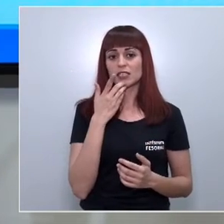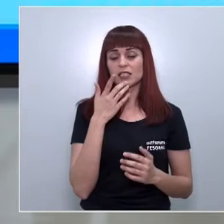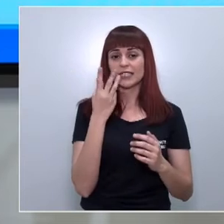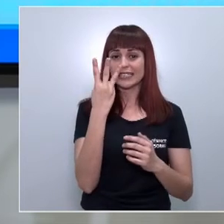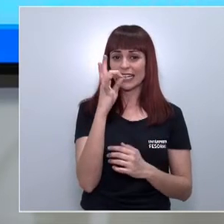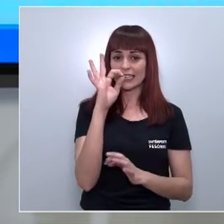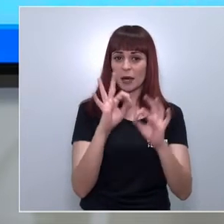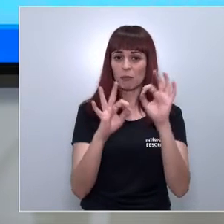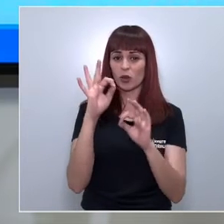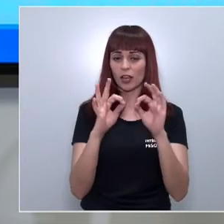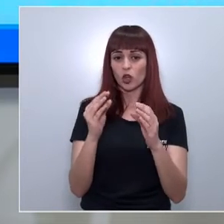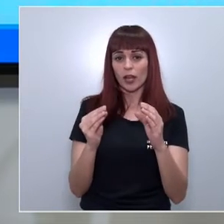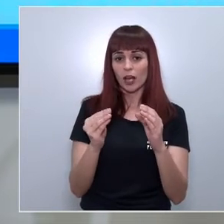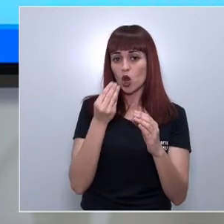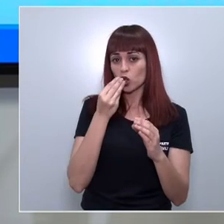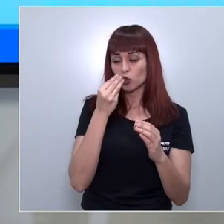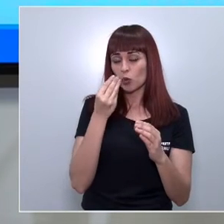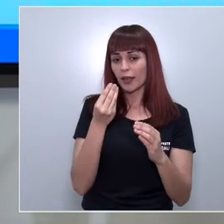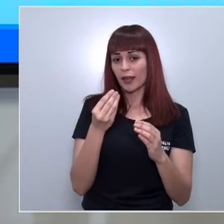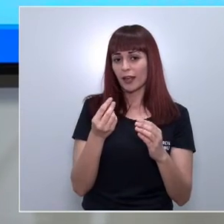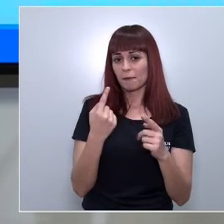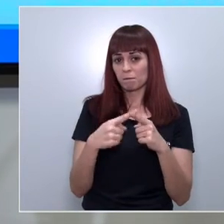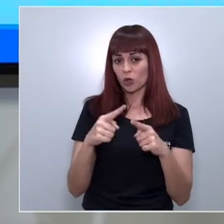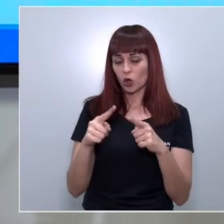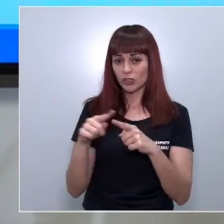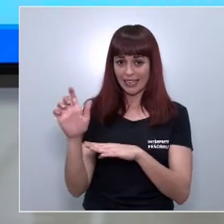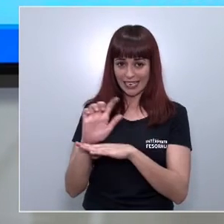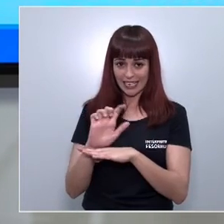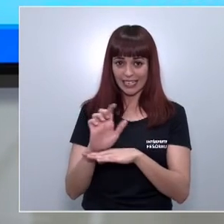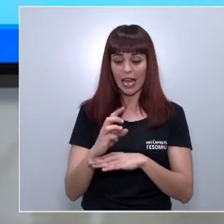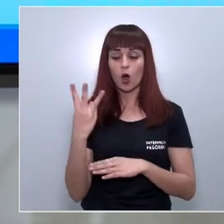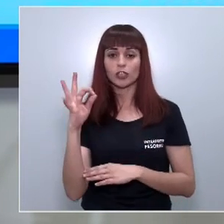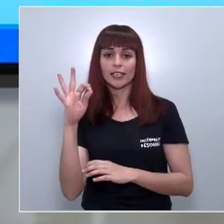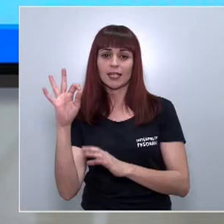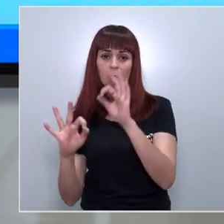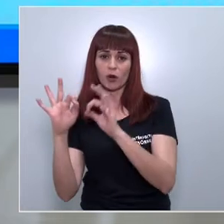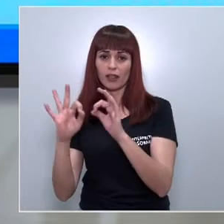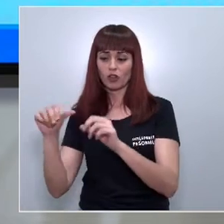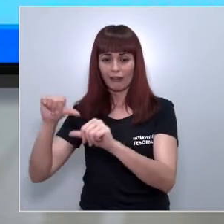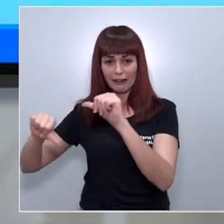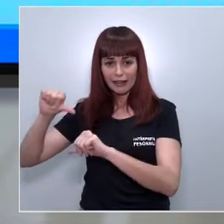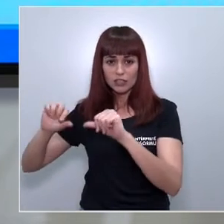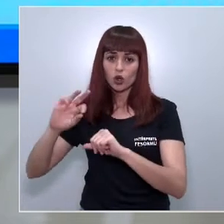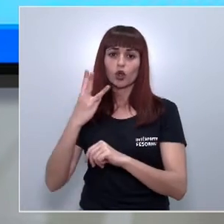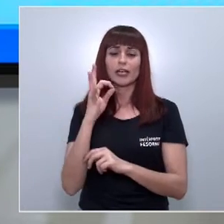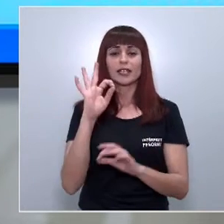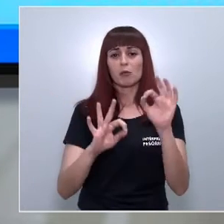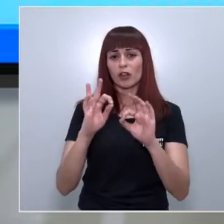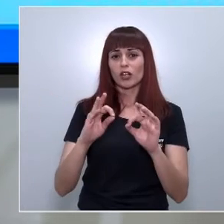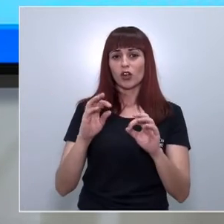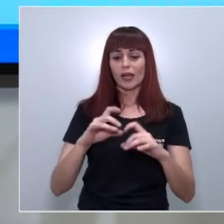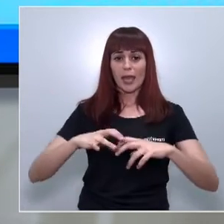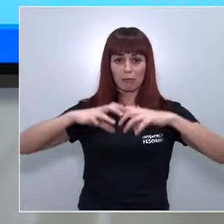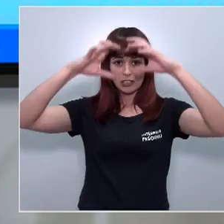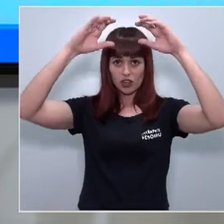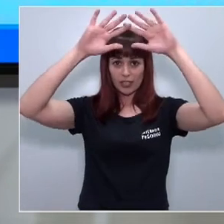30% del consumo de materias primas del 30% de generación de residuos del 30% de emisiones a la atmósfera